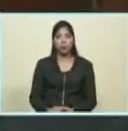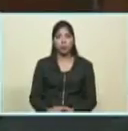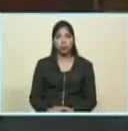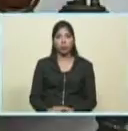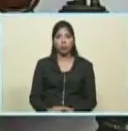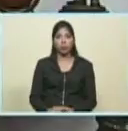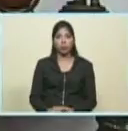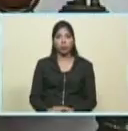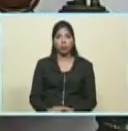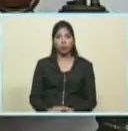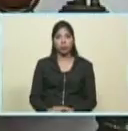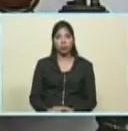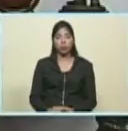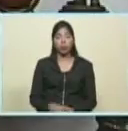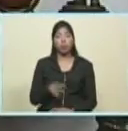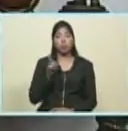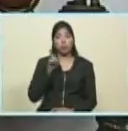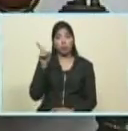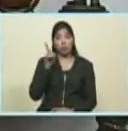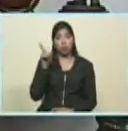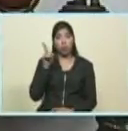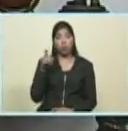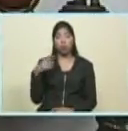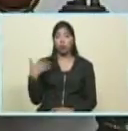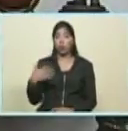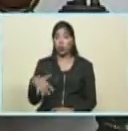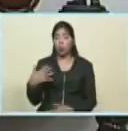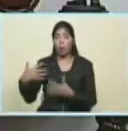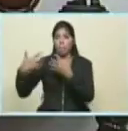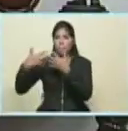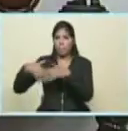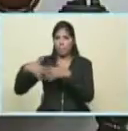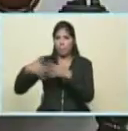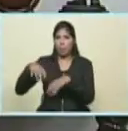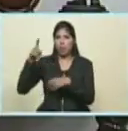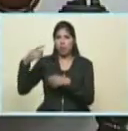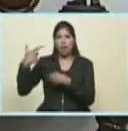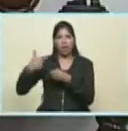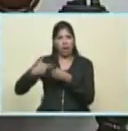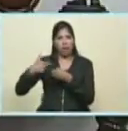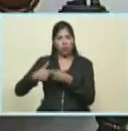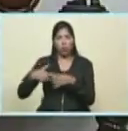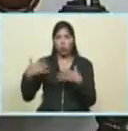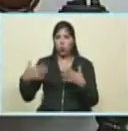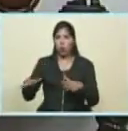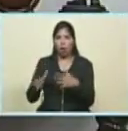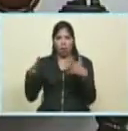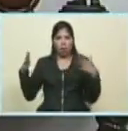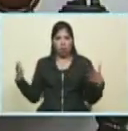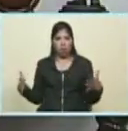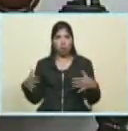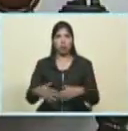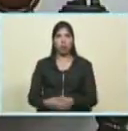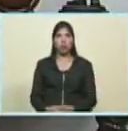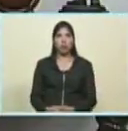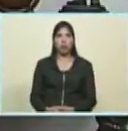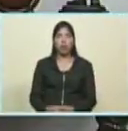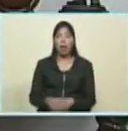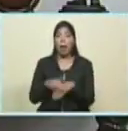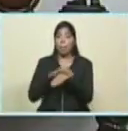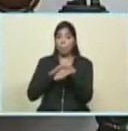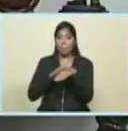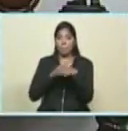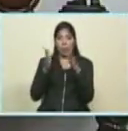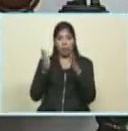tiene una industria petrolera y gasífera muy poderosa, muy importante también nuestro ministro de petróleo